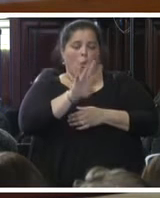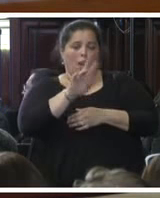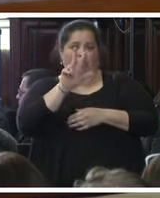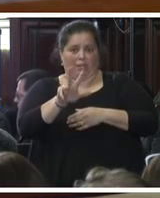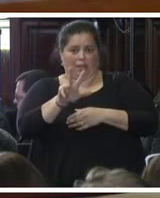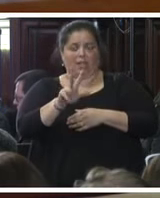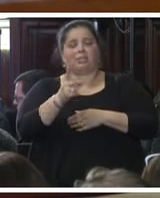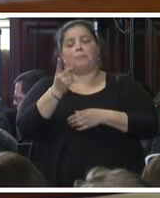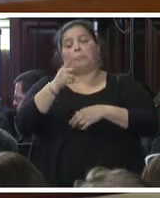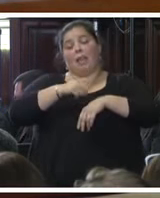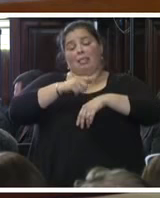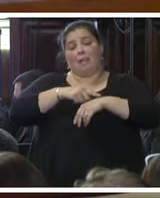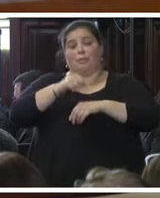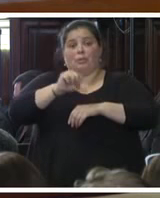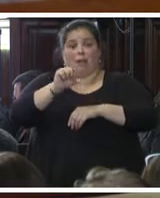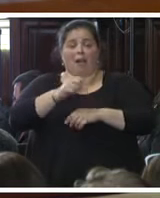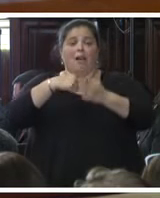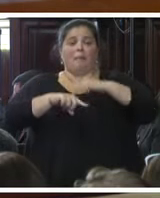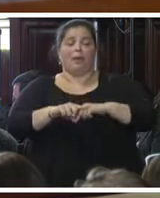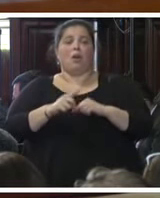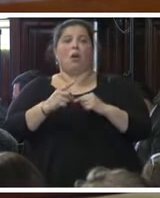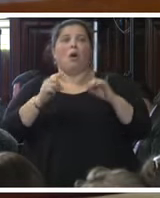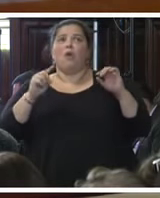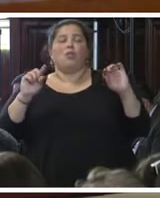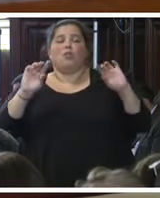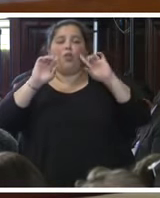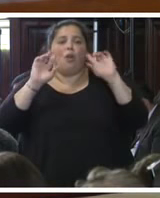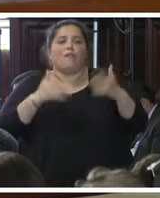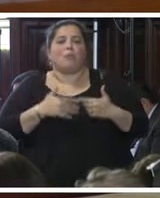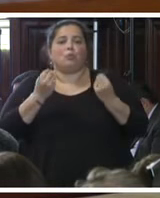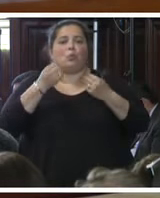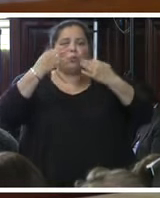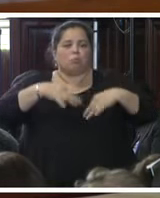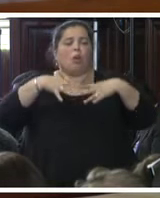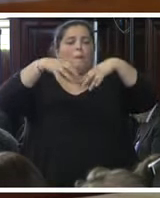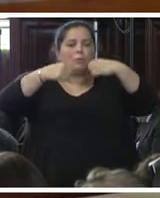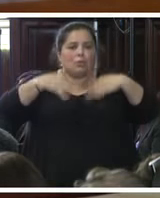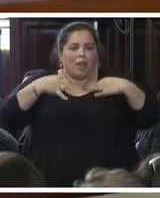comisionadas, el tiempo se acaba y no vemos un compromiso real de este gobierno con la justicia. Gracias.